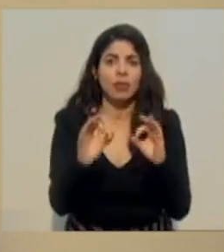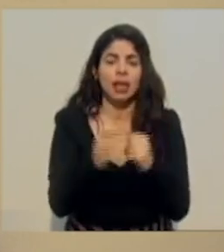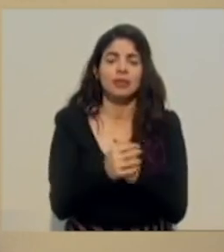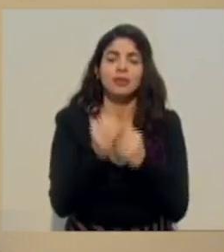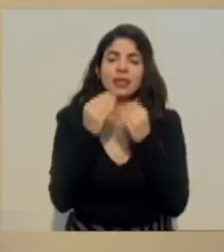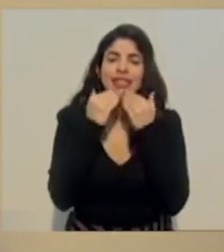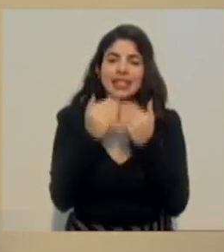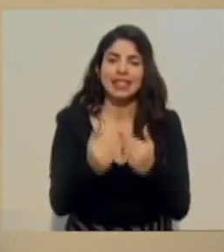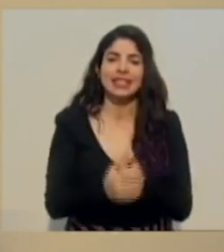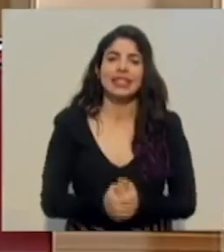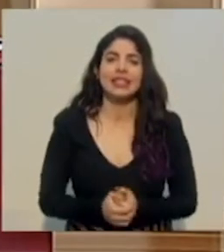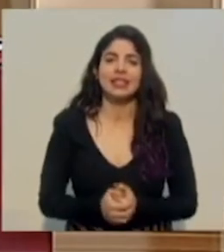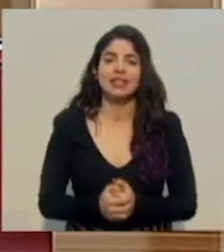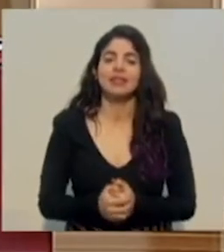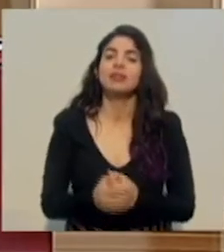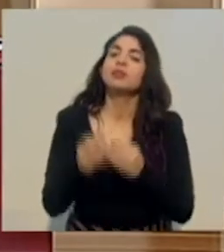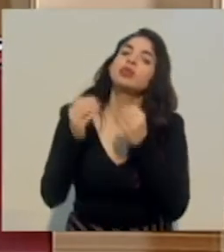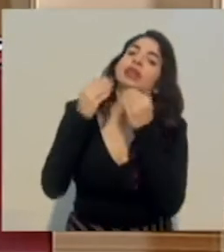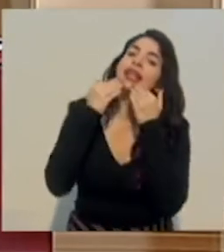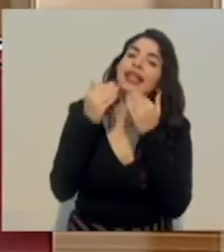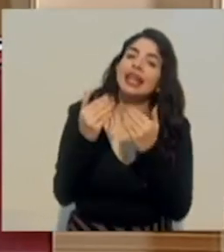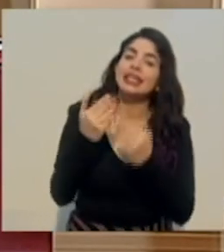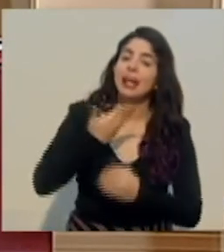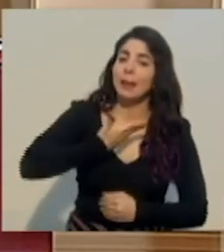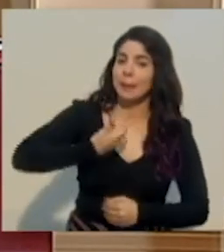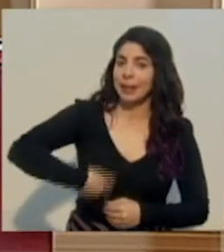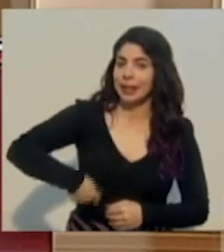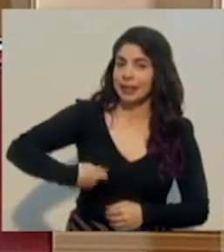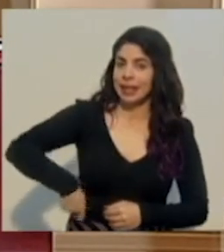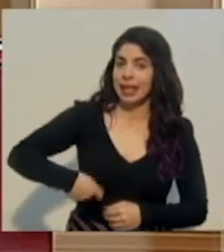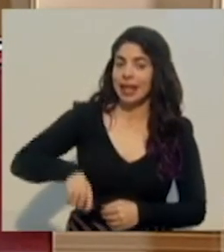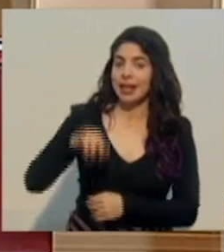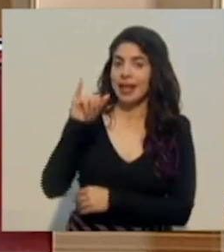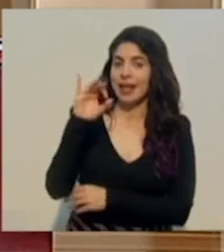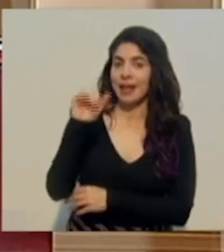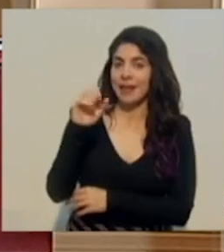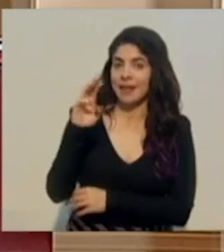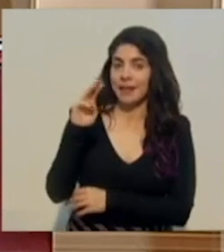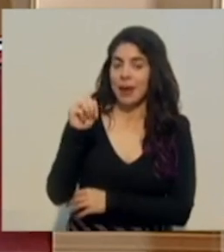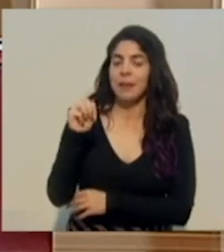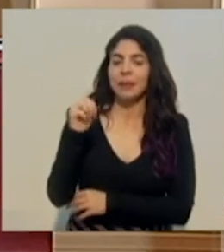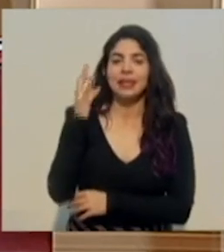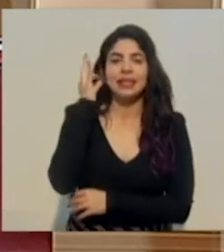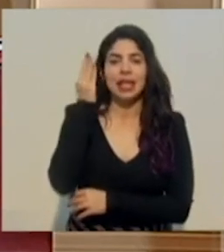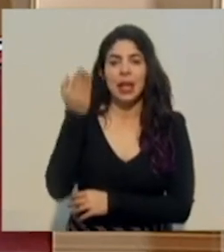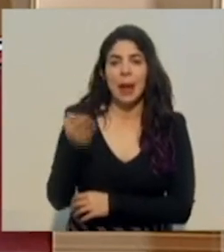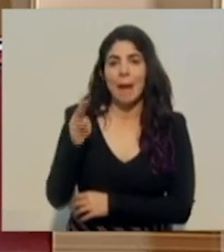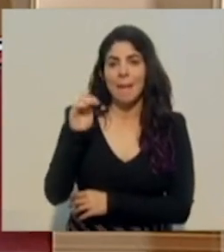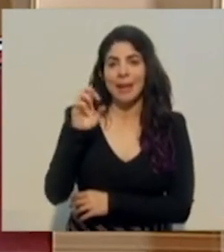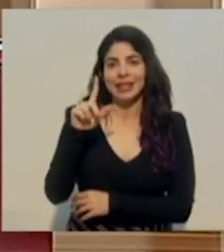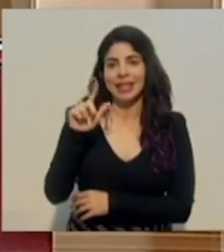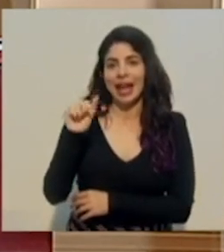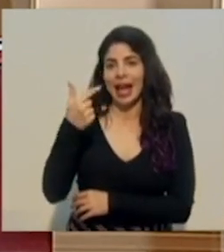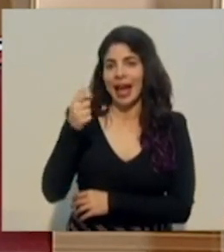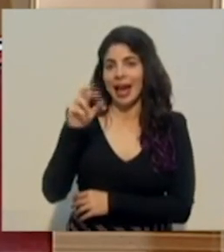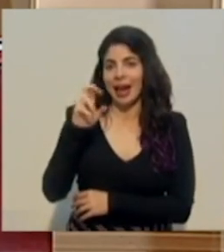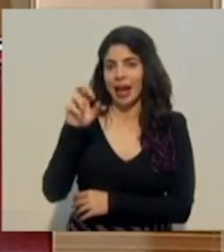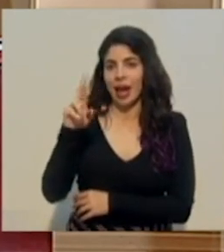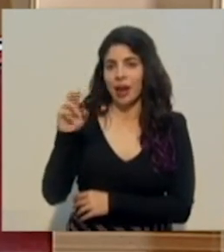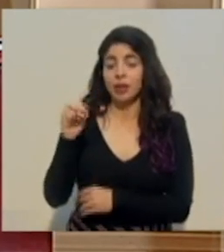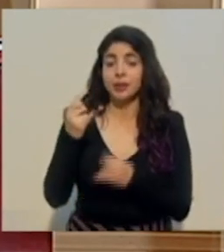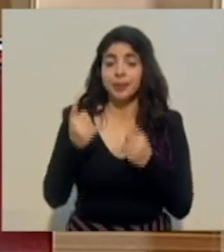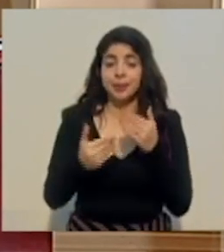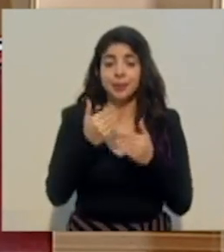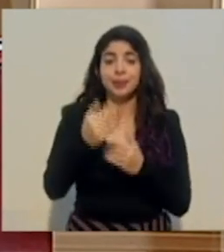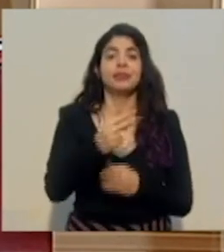Muchas gracias a la Presidenta Ejecutiva del IFAM, la señora Marcela Guerrero. A continuación escucharemos al Jefe de